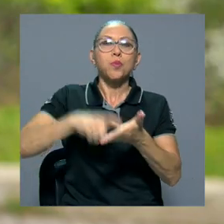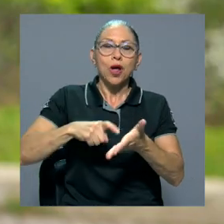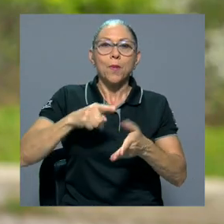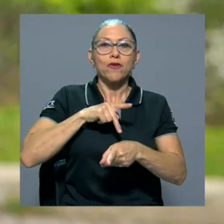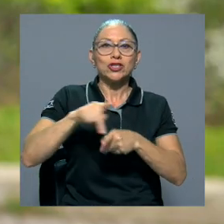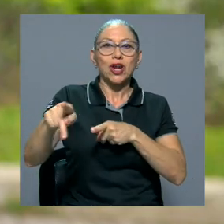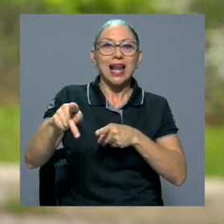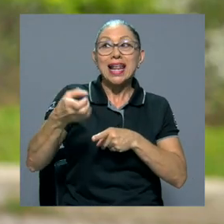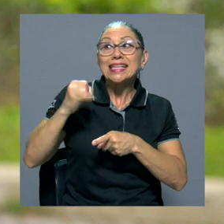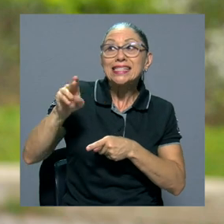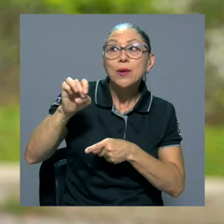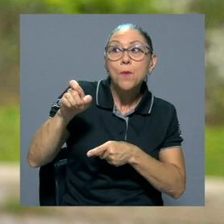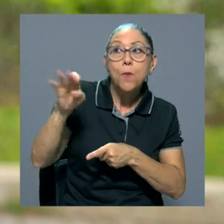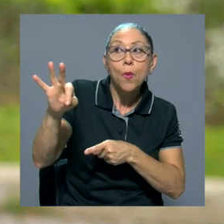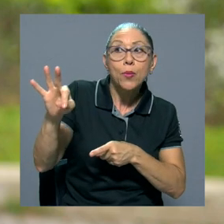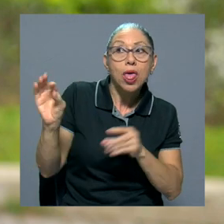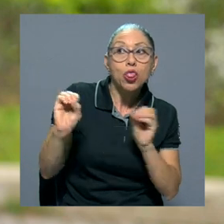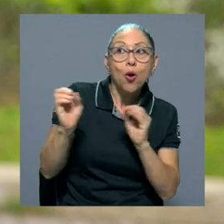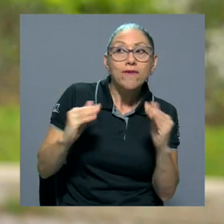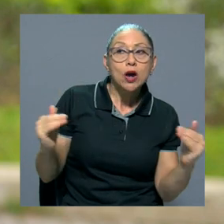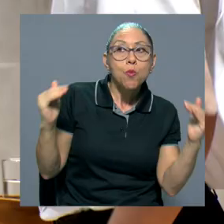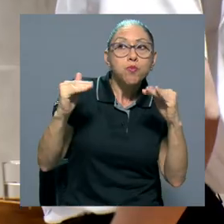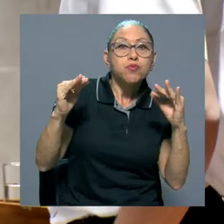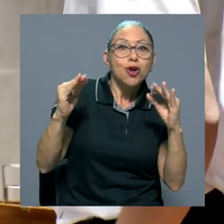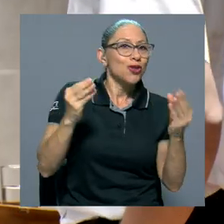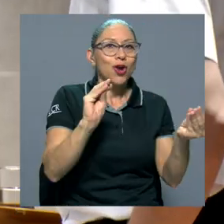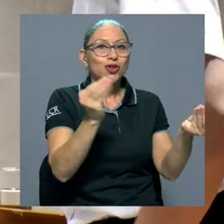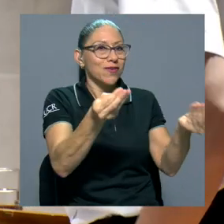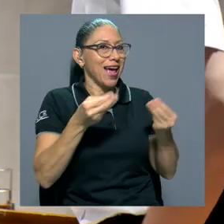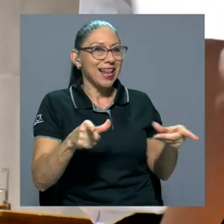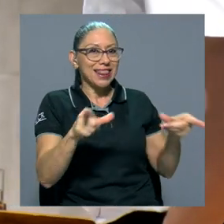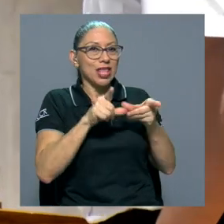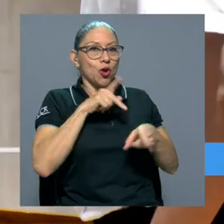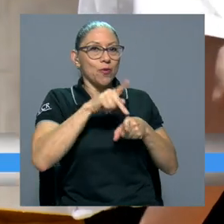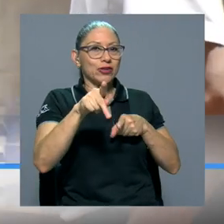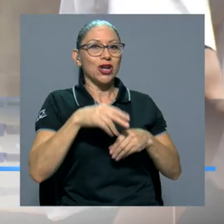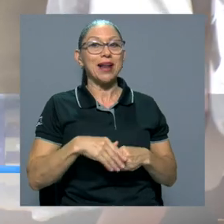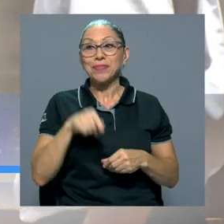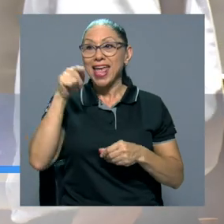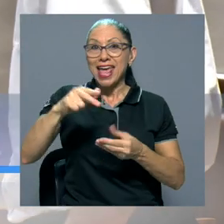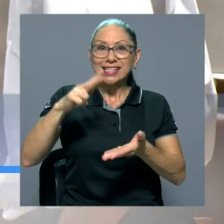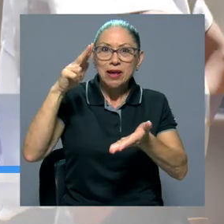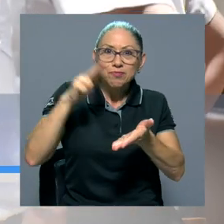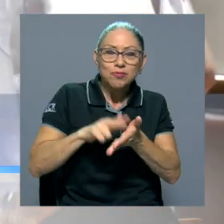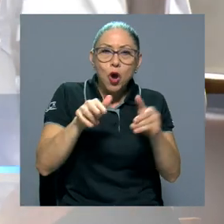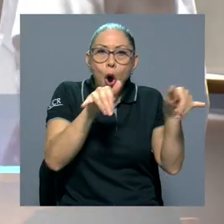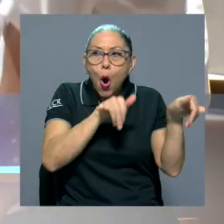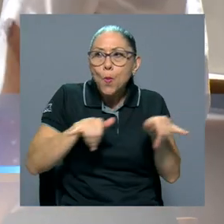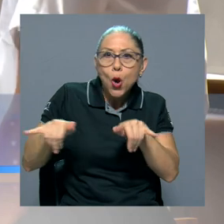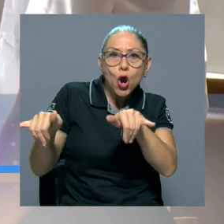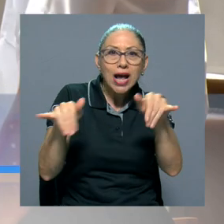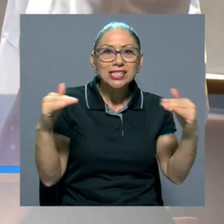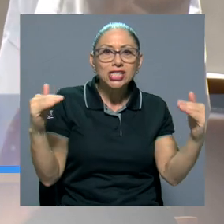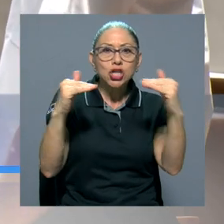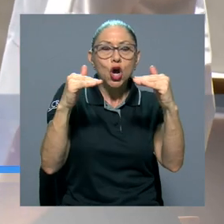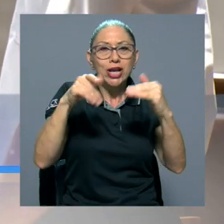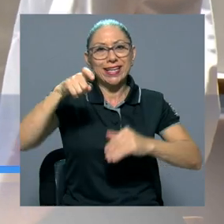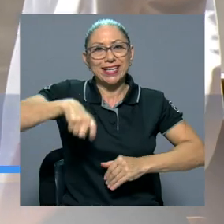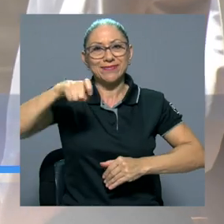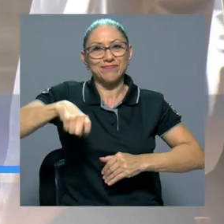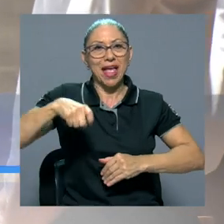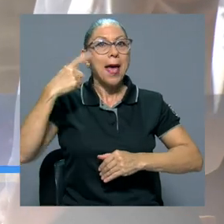MOP, no nos iban a dar el título profesional. La homologación era indispensable para que la carrera estuviera